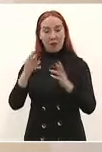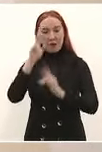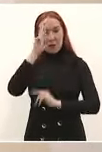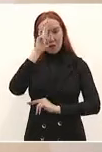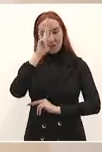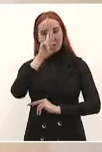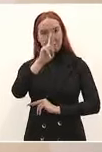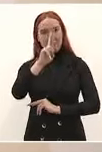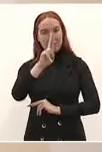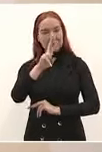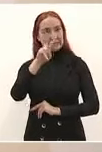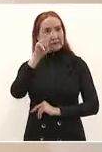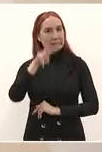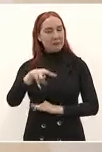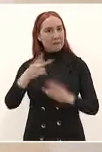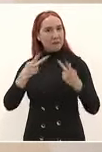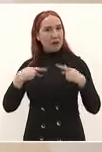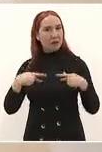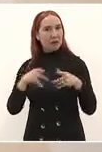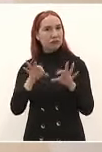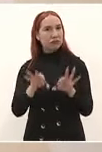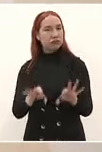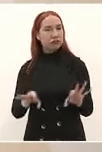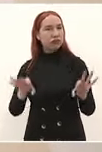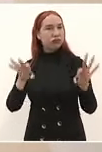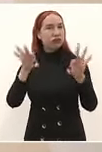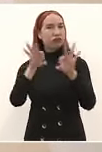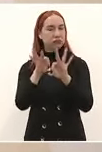muy importantes esos